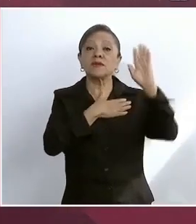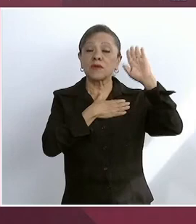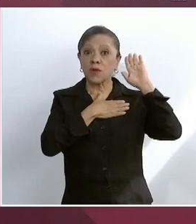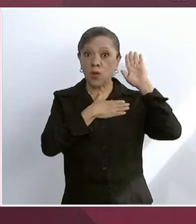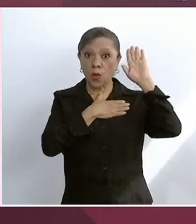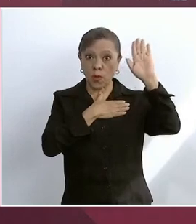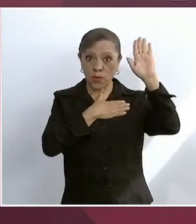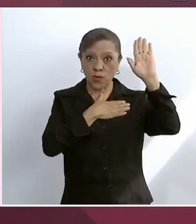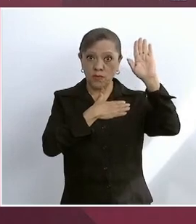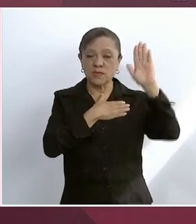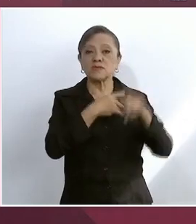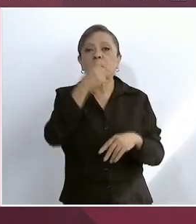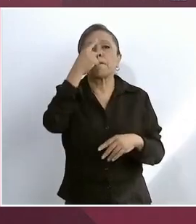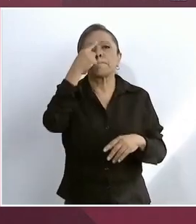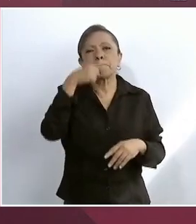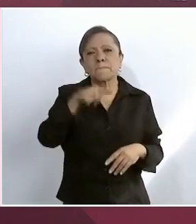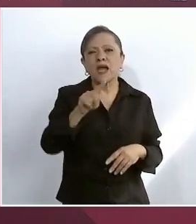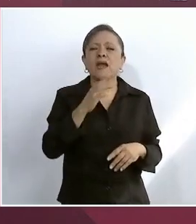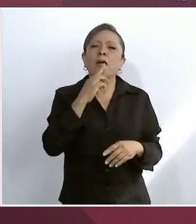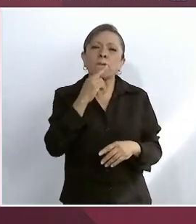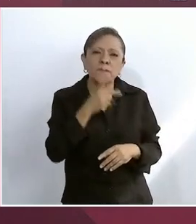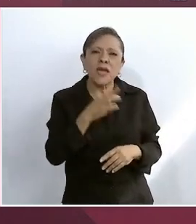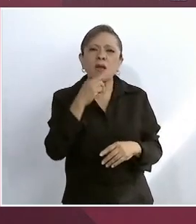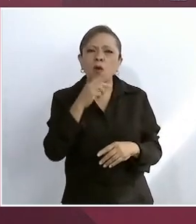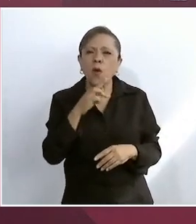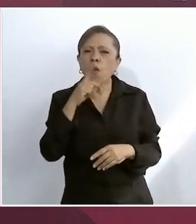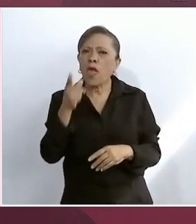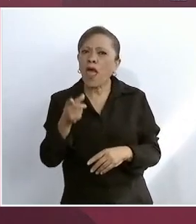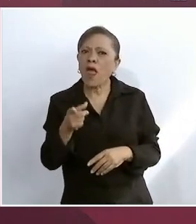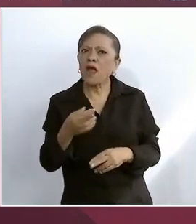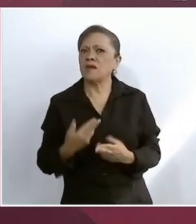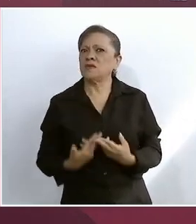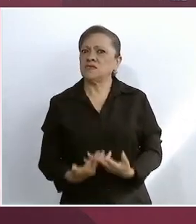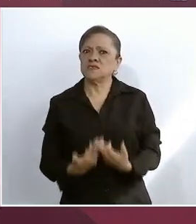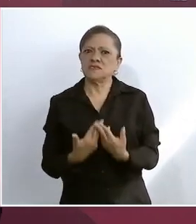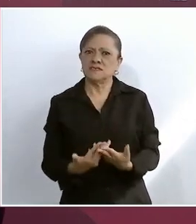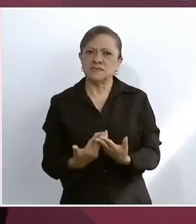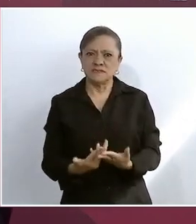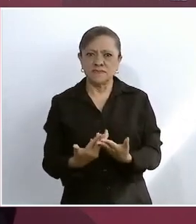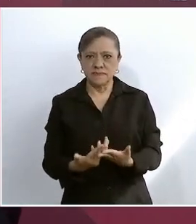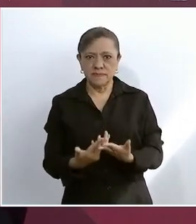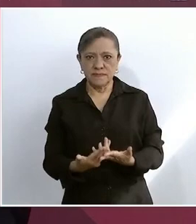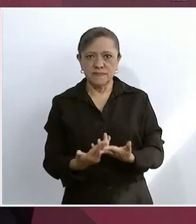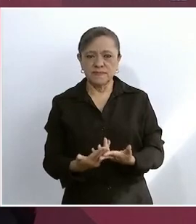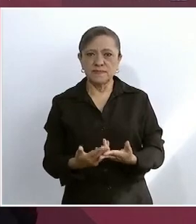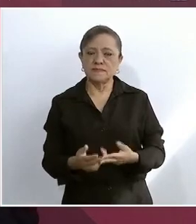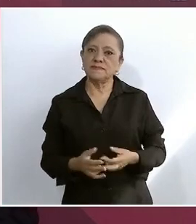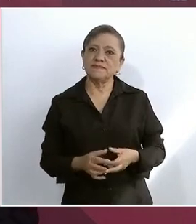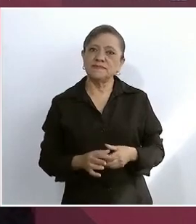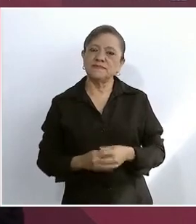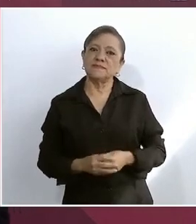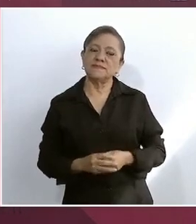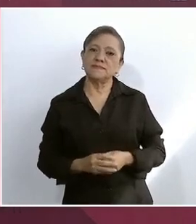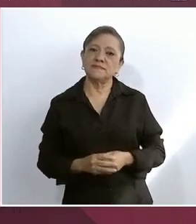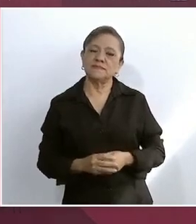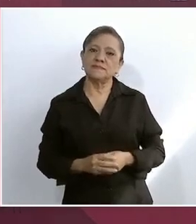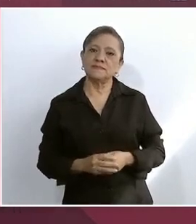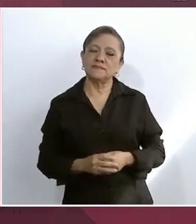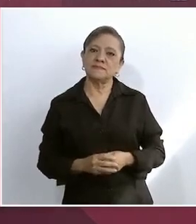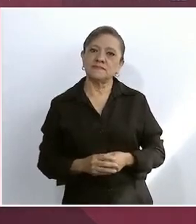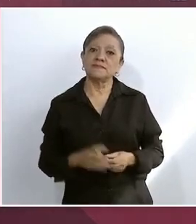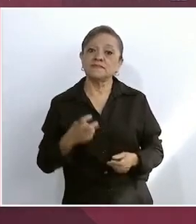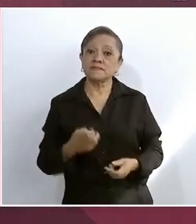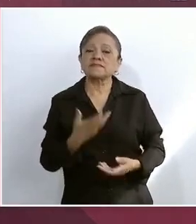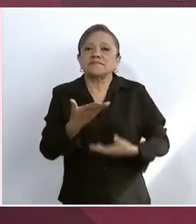se mejore sustancialmente el servicio